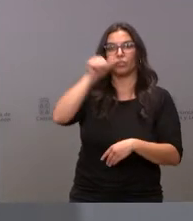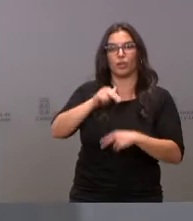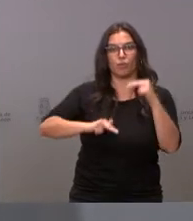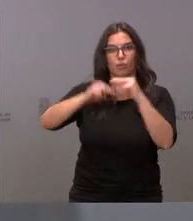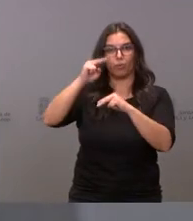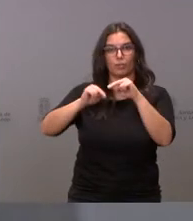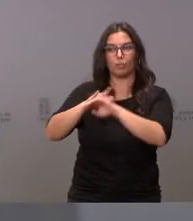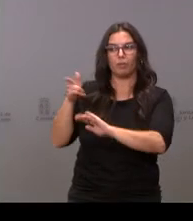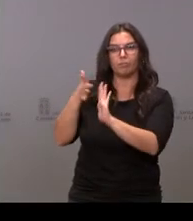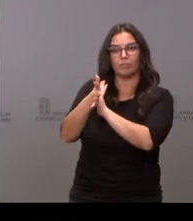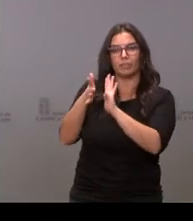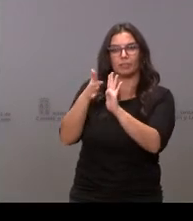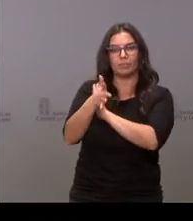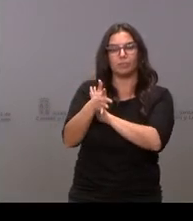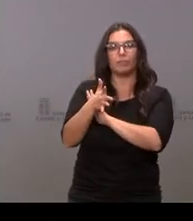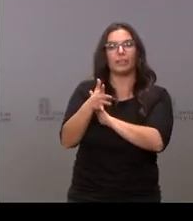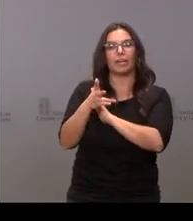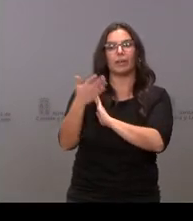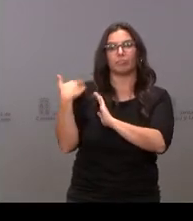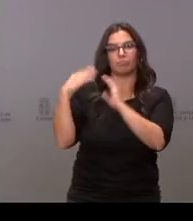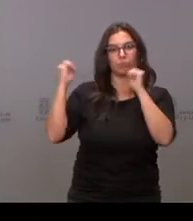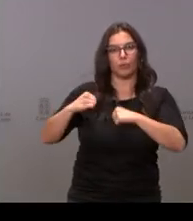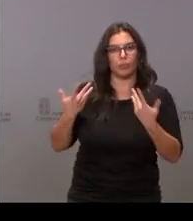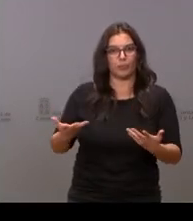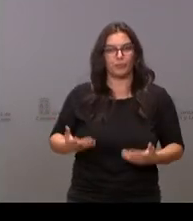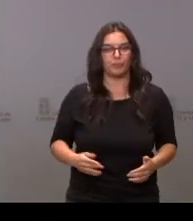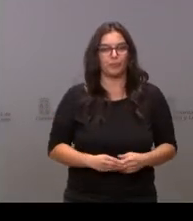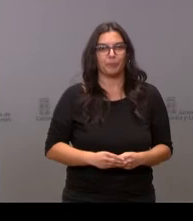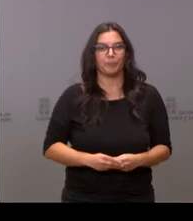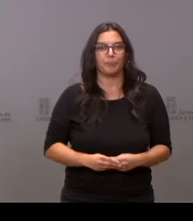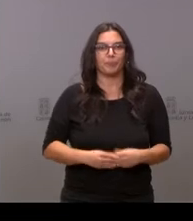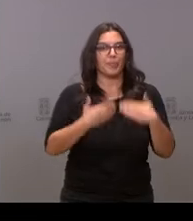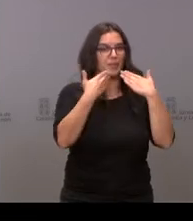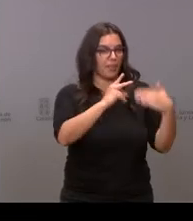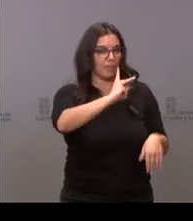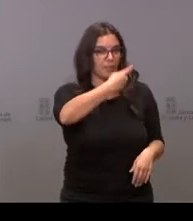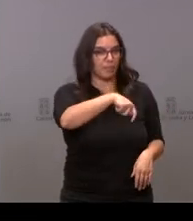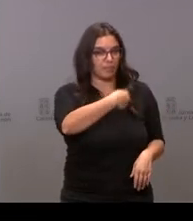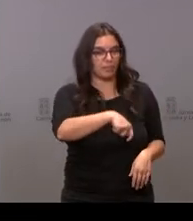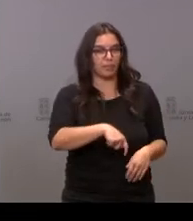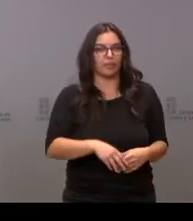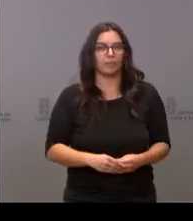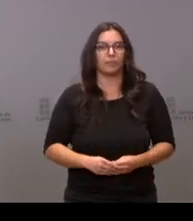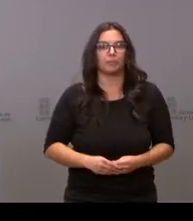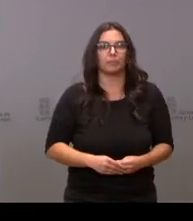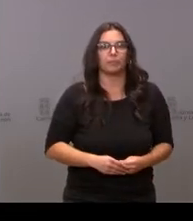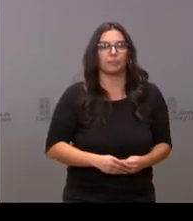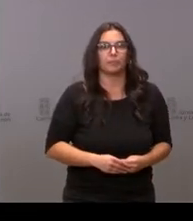Fomento para que nos explique la estrategia aprobada en el día de hoy. Muchas gracias, vicepresidente, portavoz, consejero de Economía.